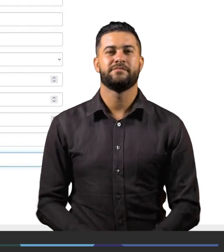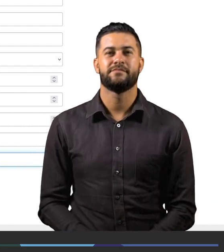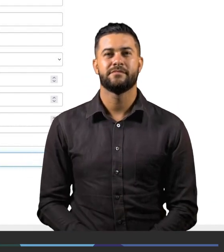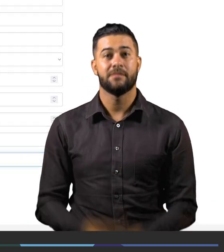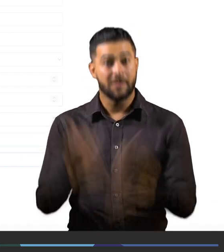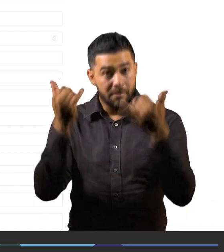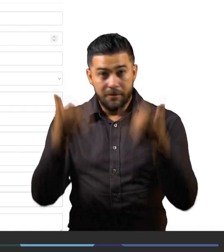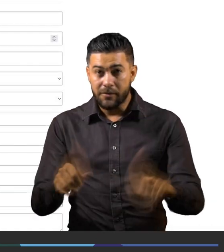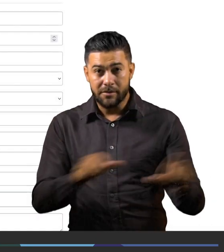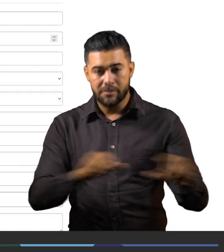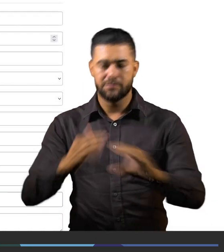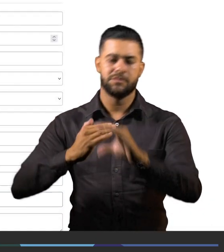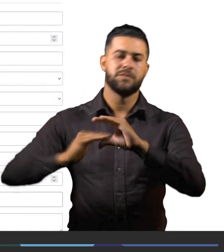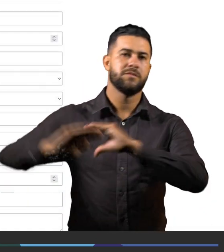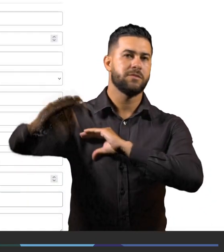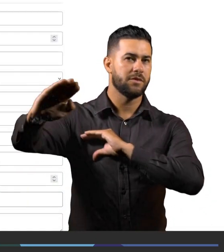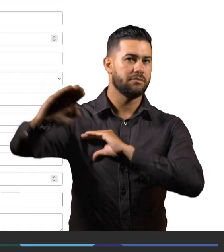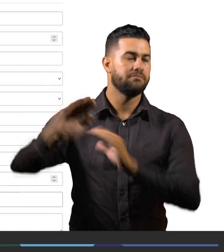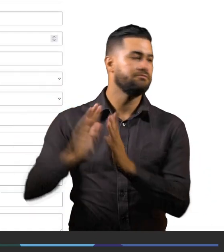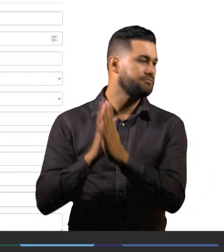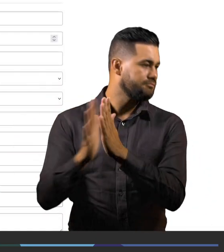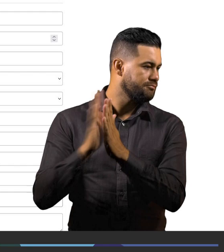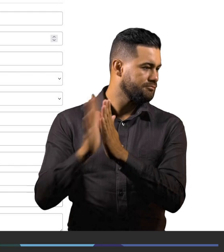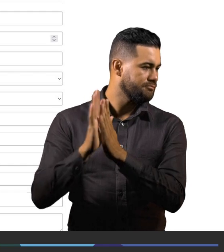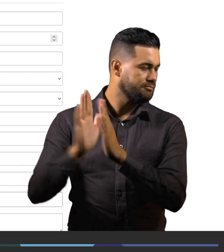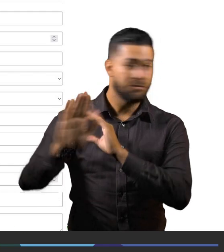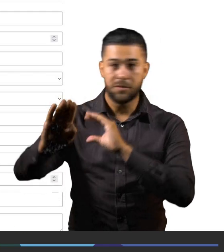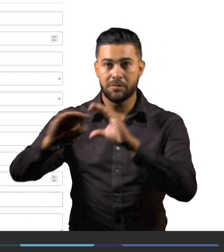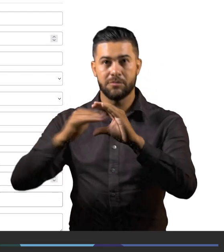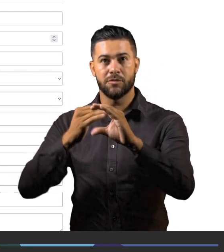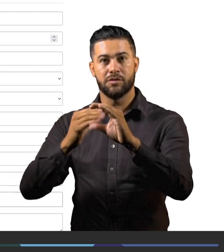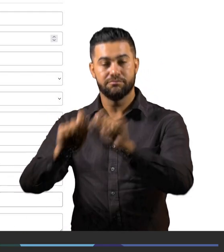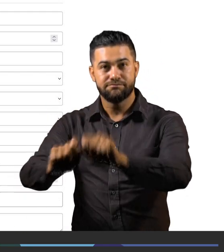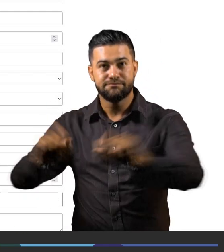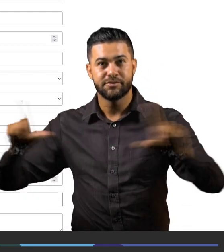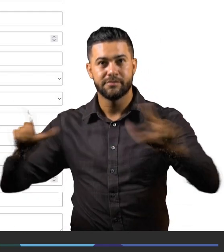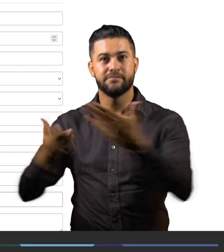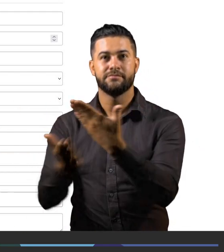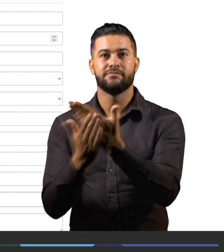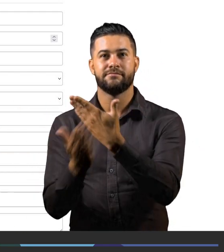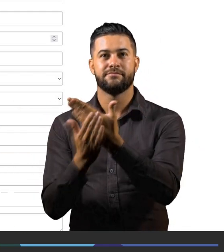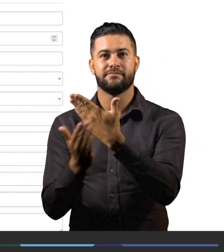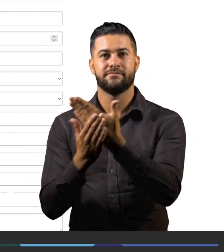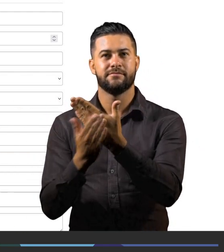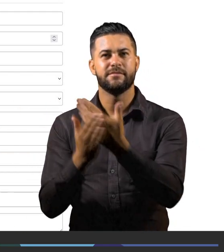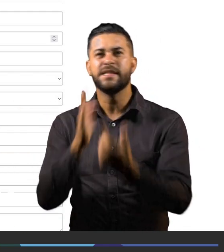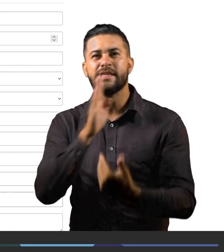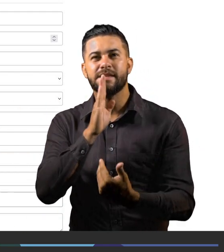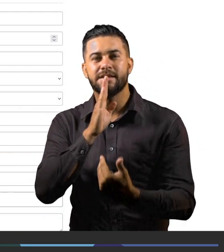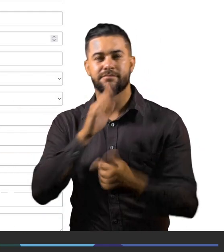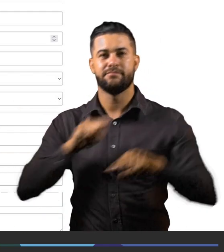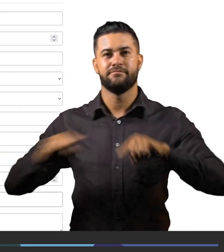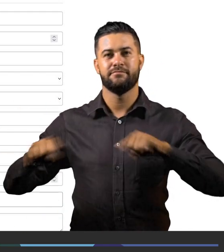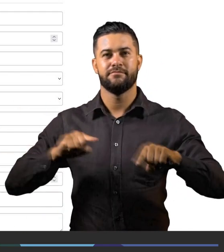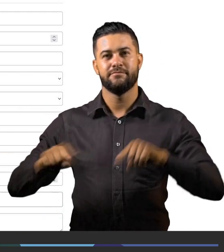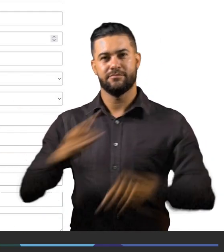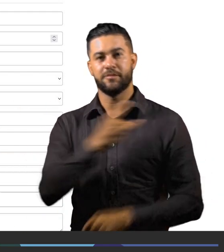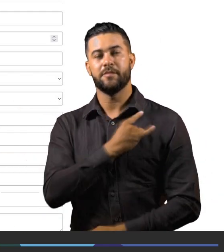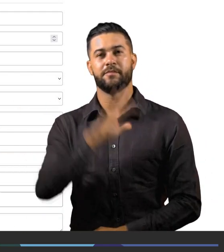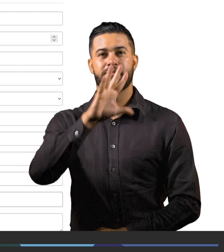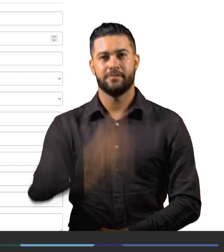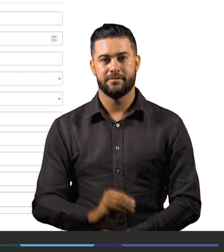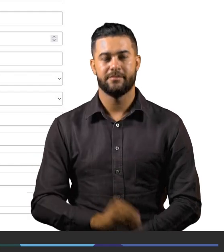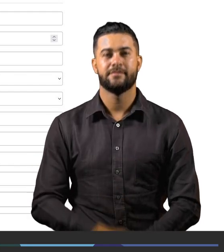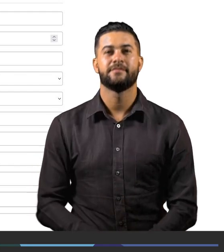debes enviar la información y esperar la activación de la empresa por parte del administrador de la Universidad del Quindío.